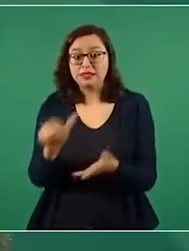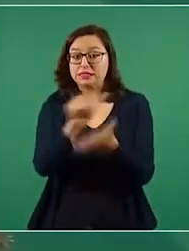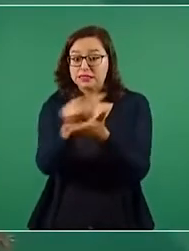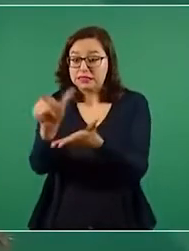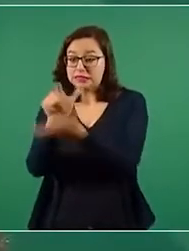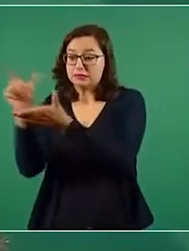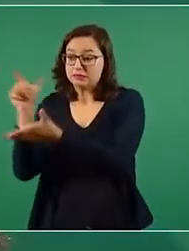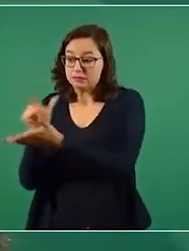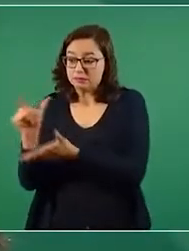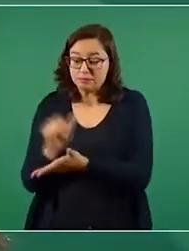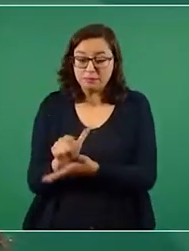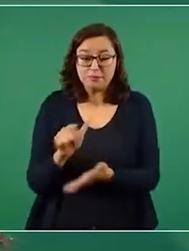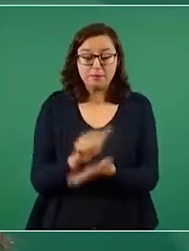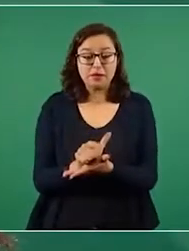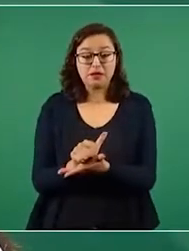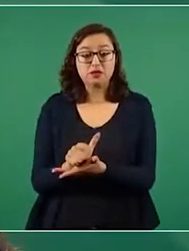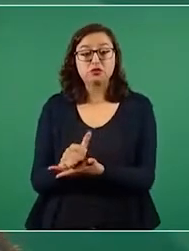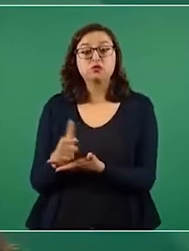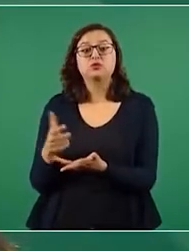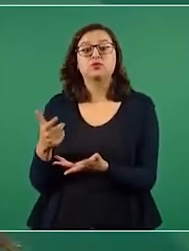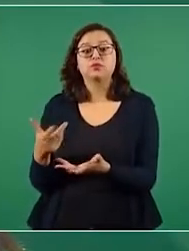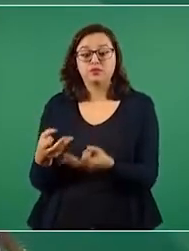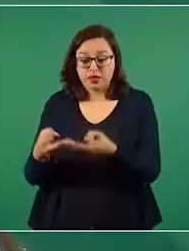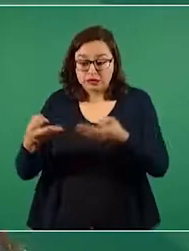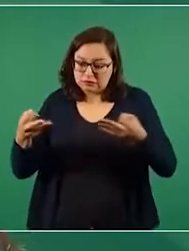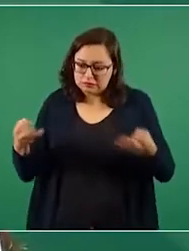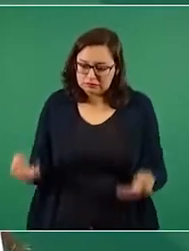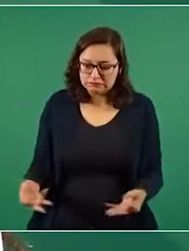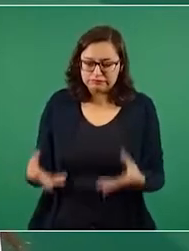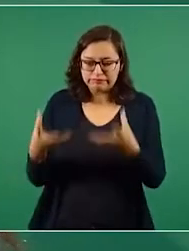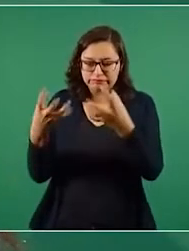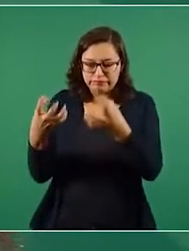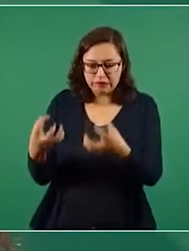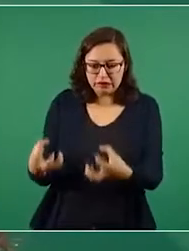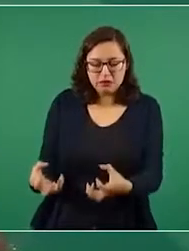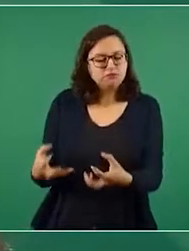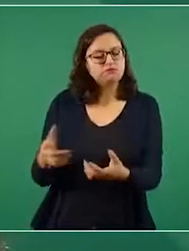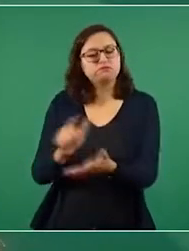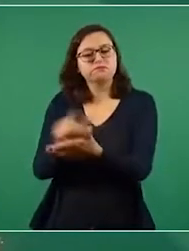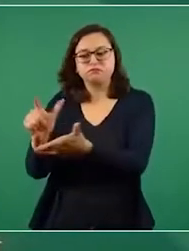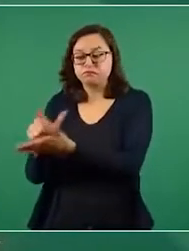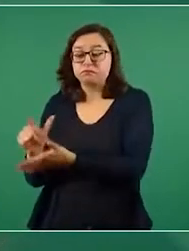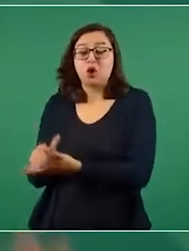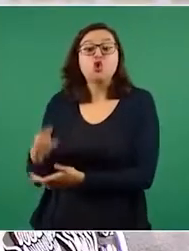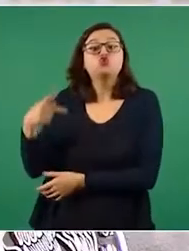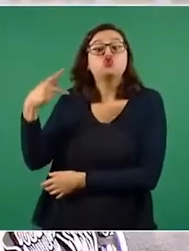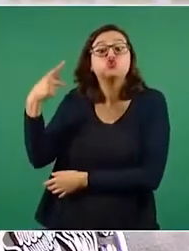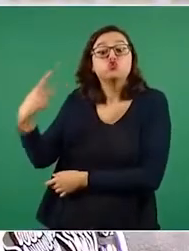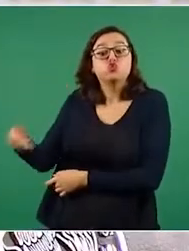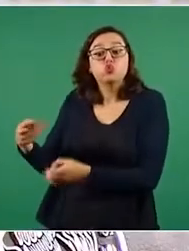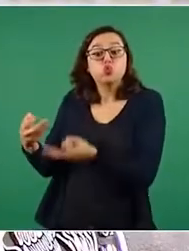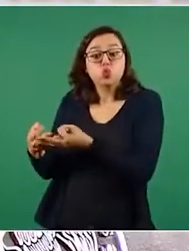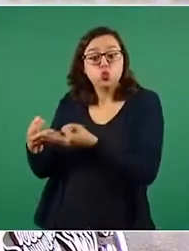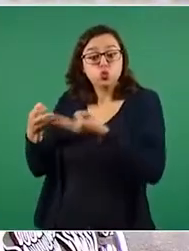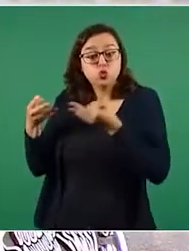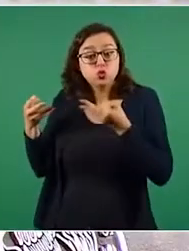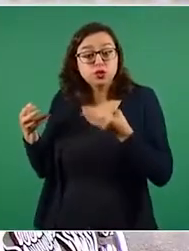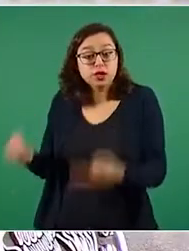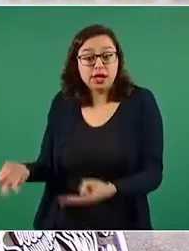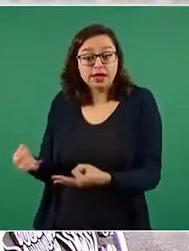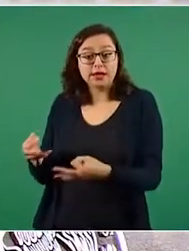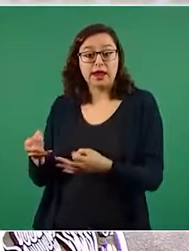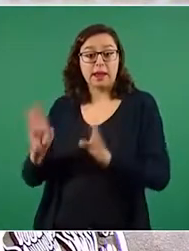viveros, perdón, los suelos, pero en ningún momento se aplicó el agroquímico en las semillas o